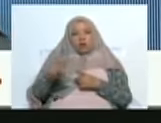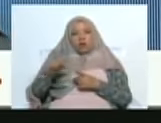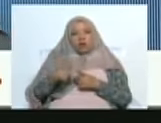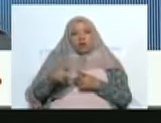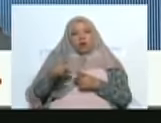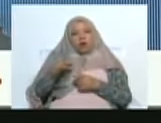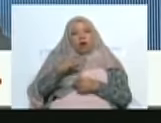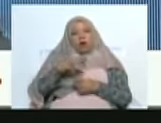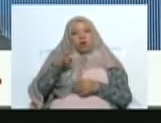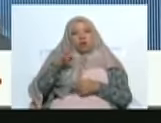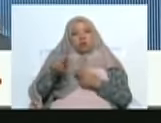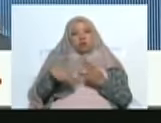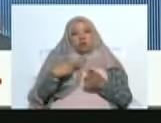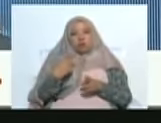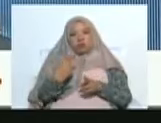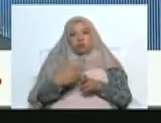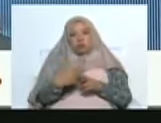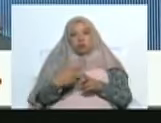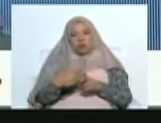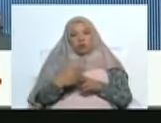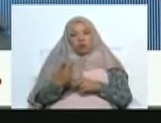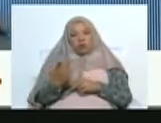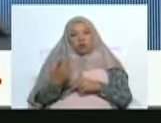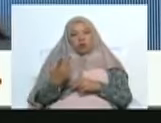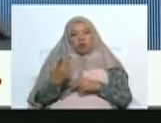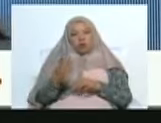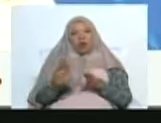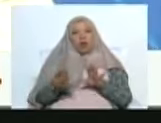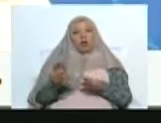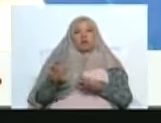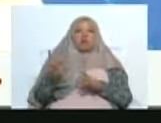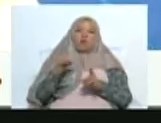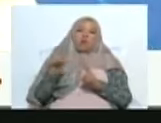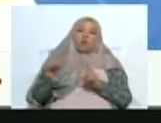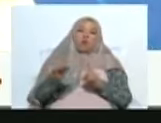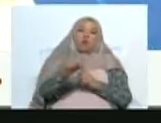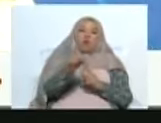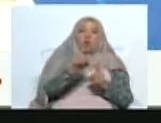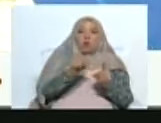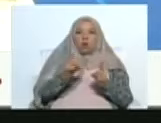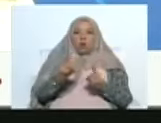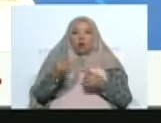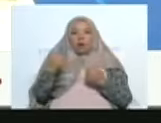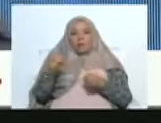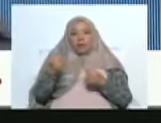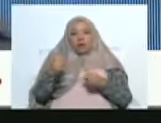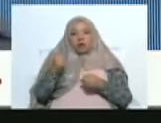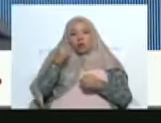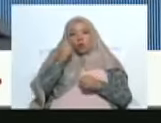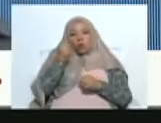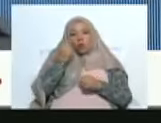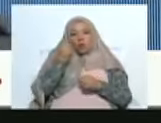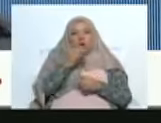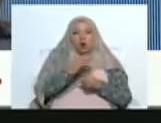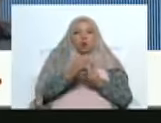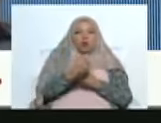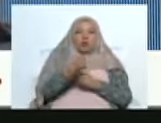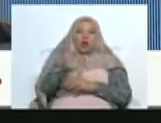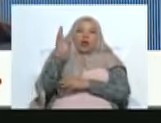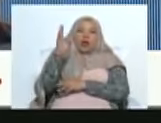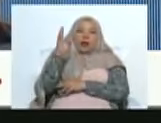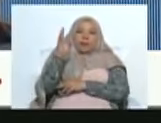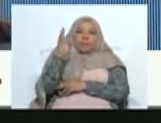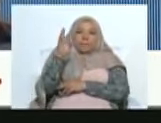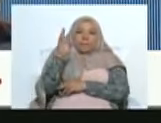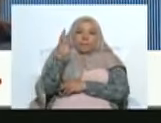parte de las Naciones Unidas. Esto es respecto al tamunangue, que ha sido una práctica maravillosa, una manifestación cultural de Venezuela. Cuéntanos